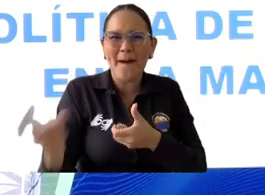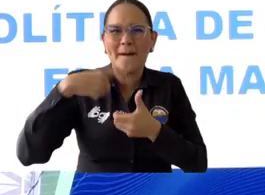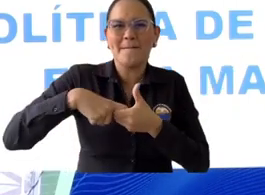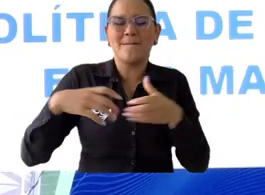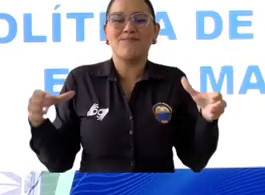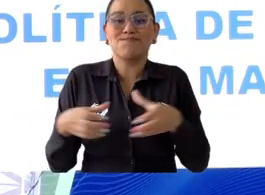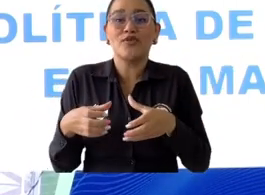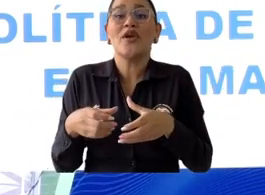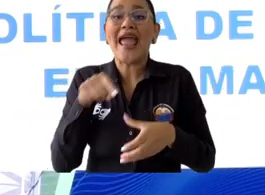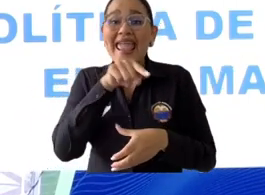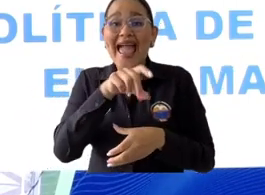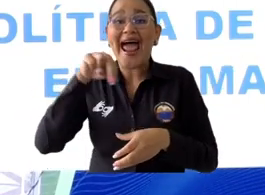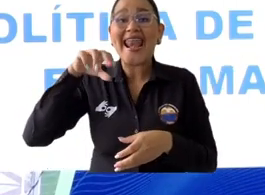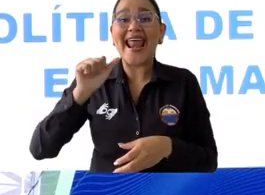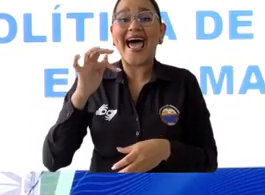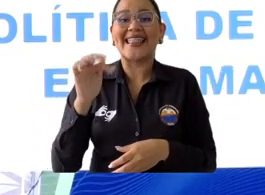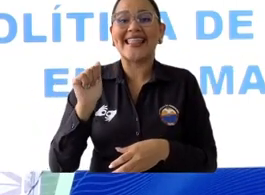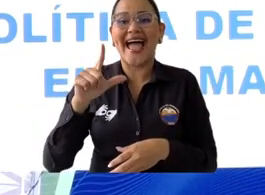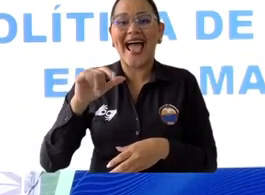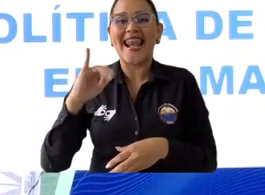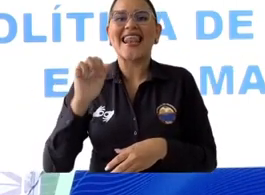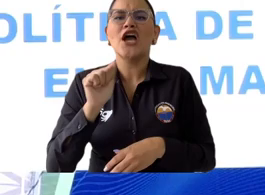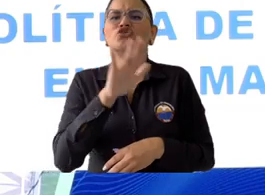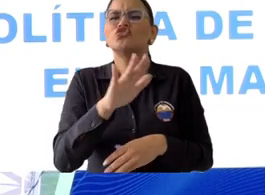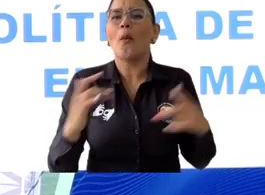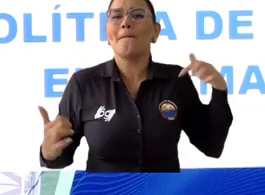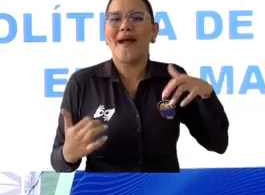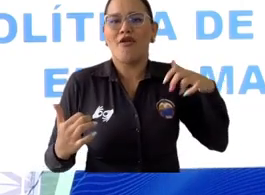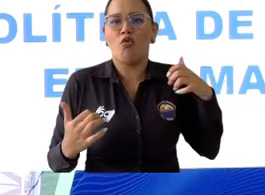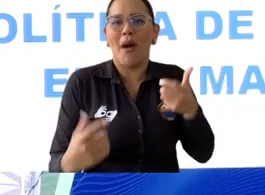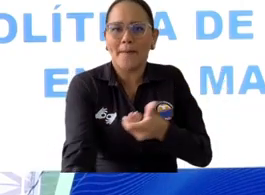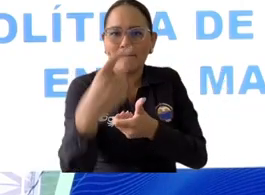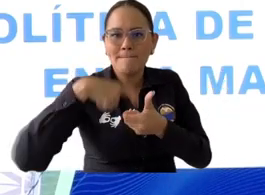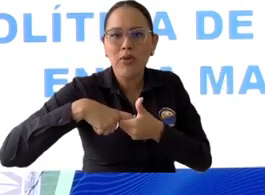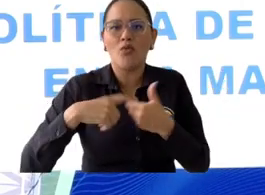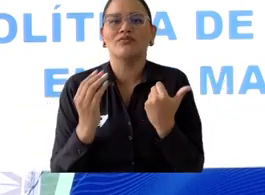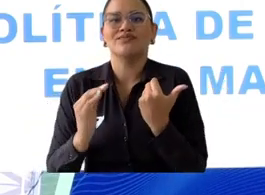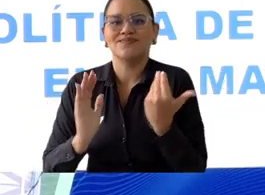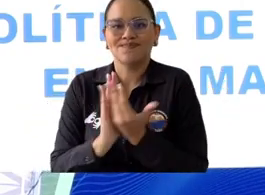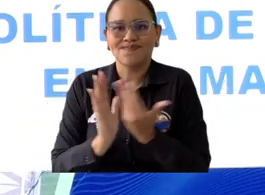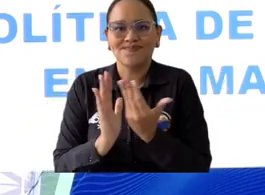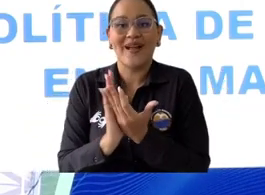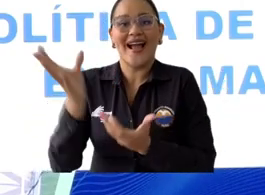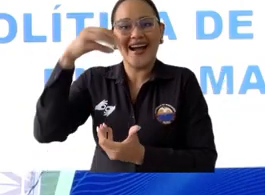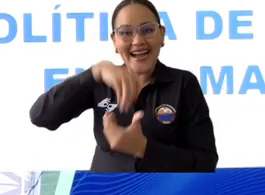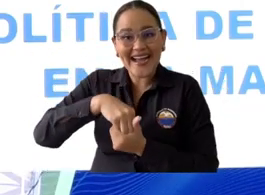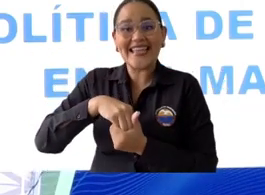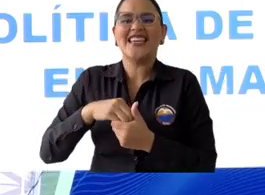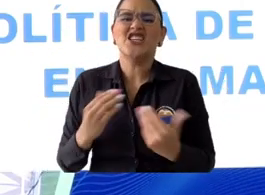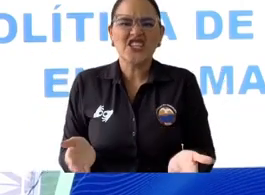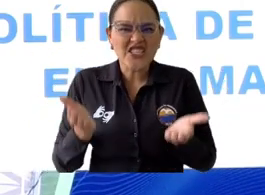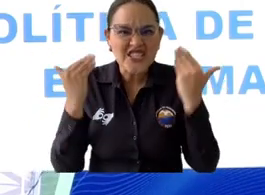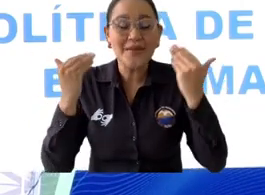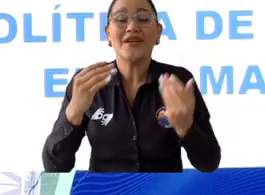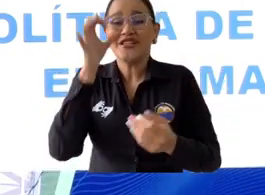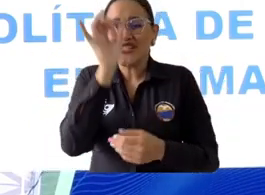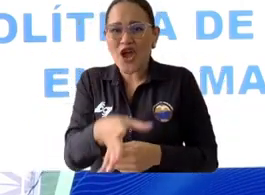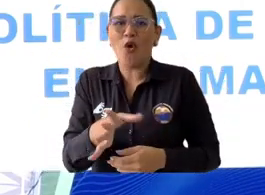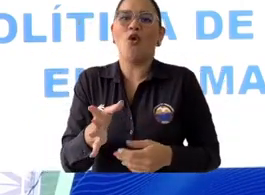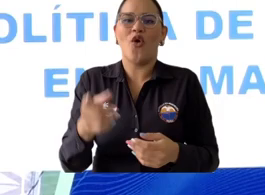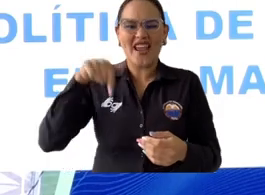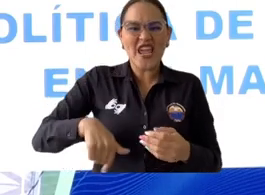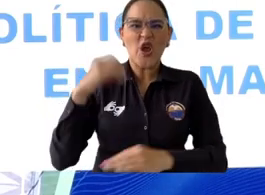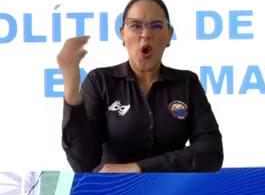Colombia, sino para Unimaldarena, sino también, como lo señaló en la entrevista que me comentaban hace poco, su sueño en realidad es seguirse formando, ser